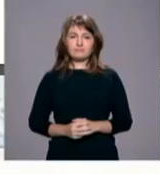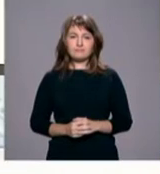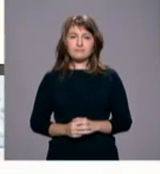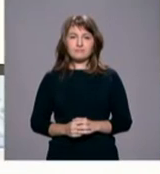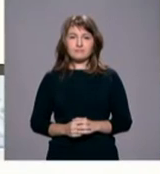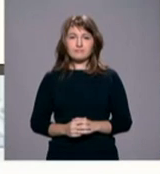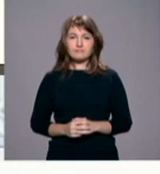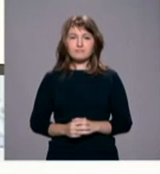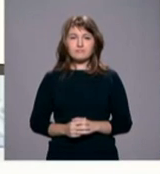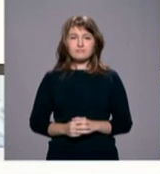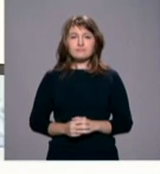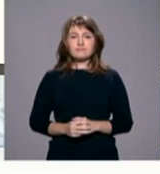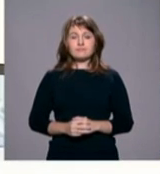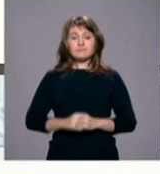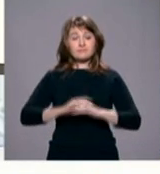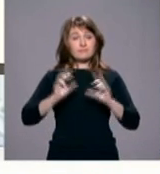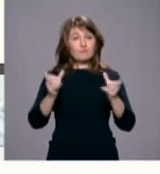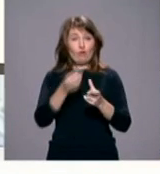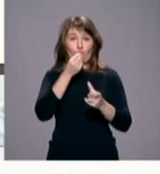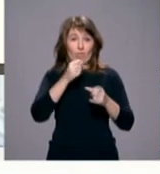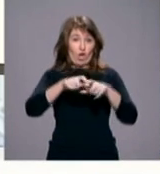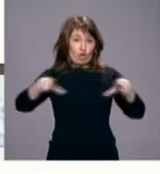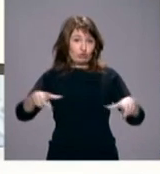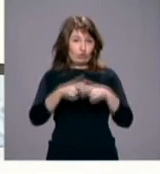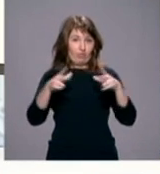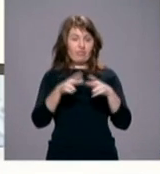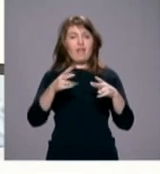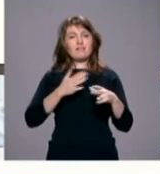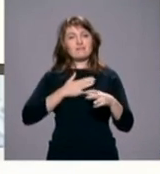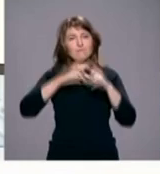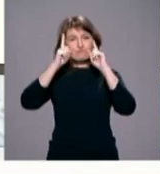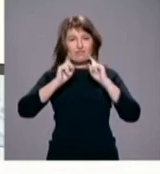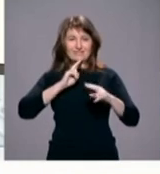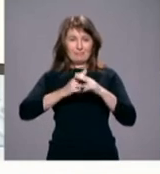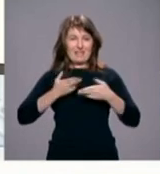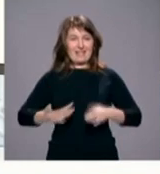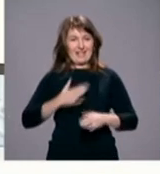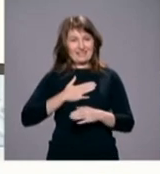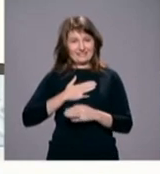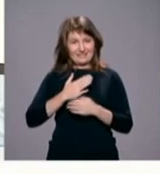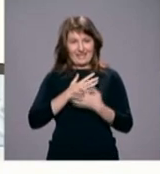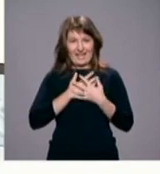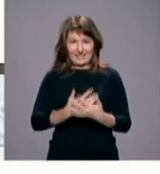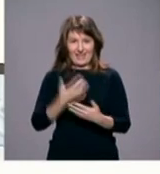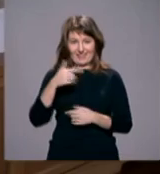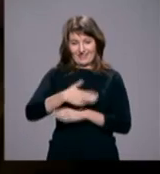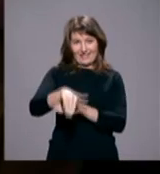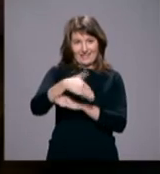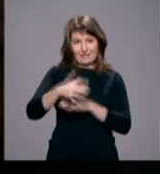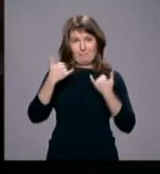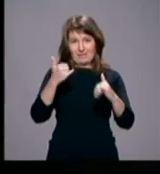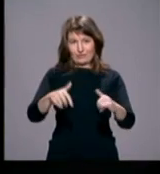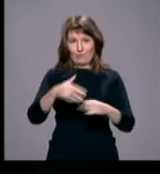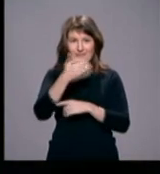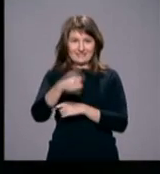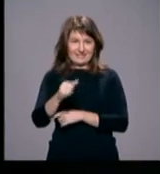El comedor social de las hijas de la caridad del Paseo General Martínez Campos en Madrid cumple 100 años de vida. Yo quisiera